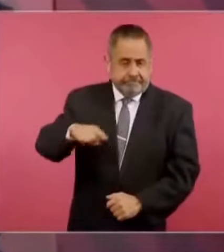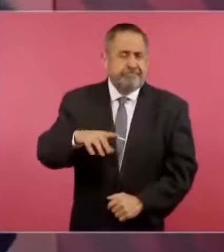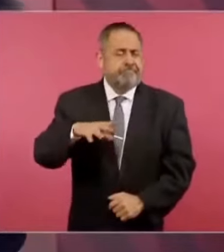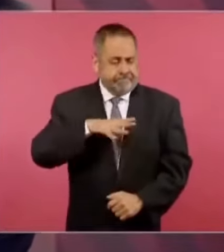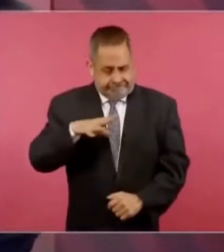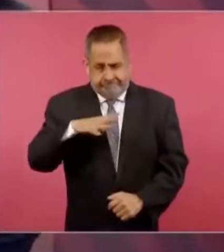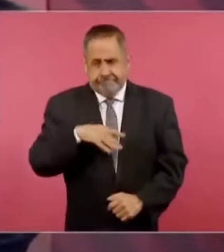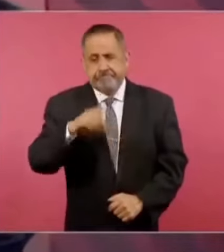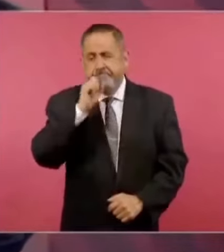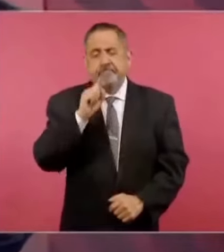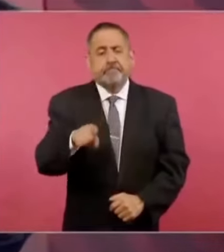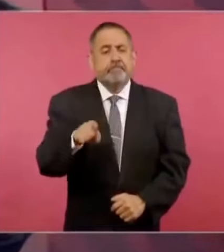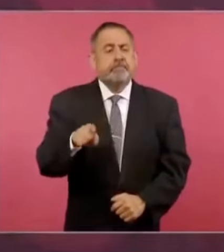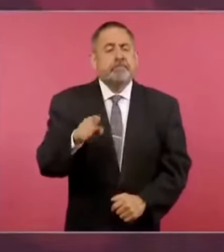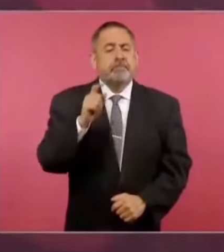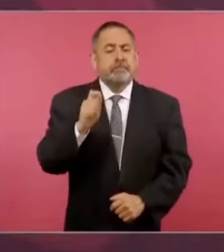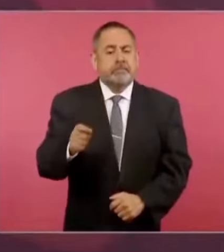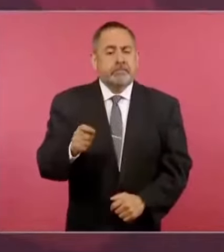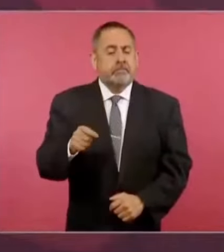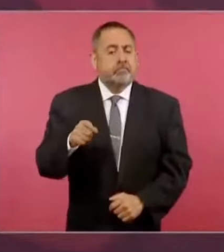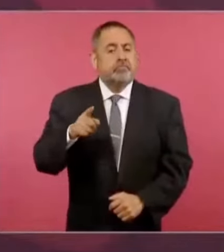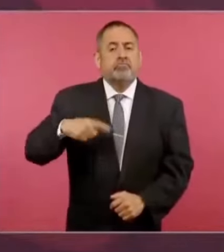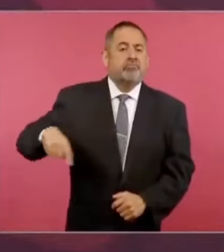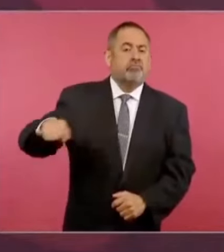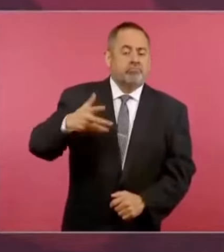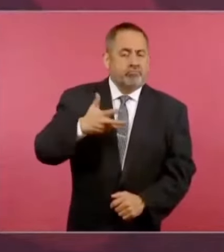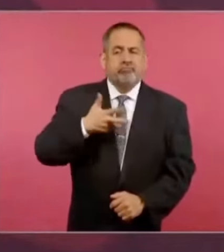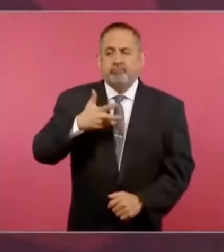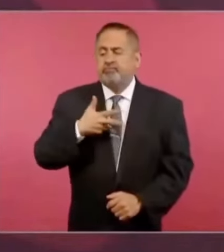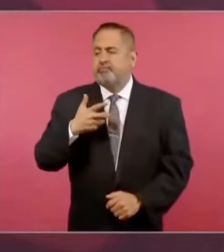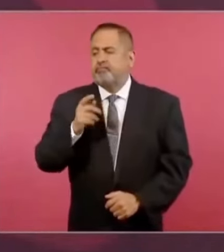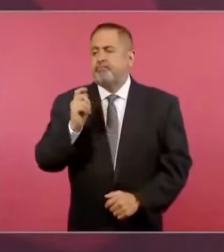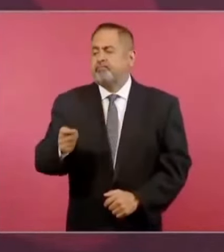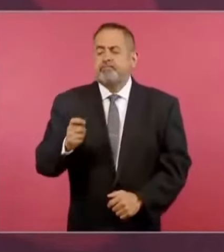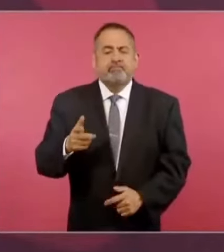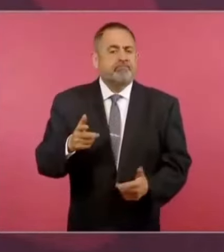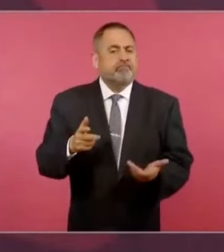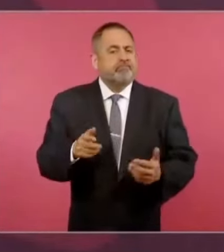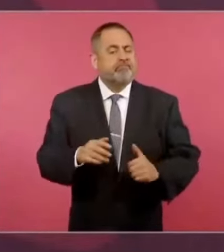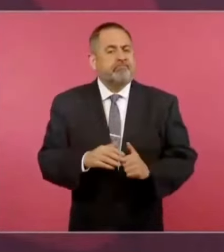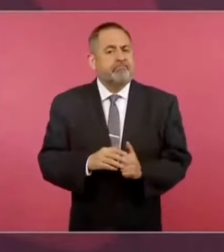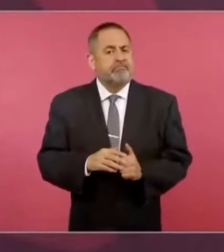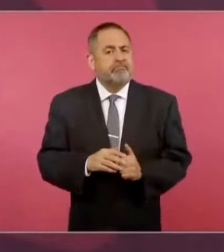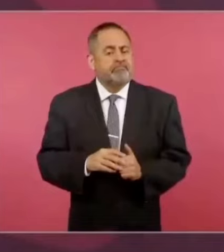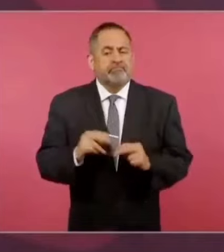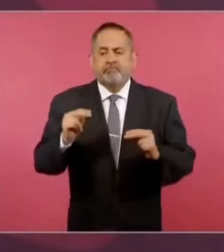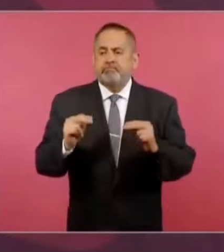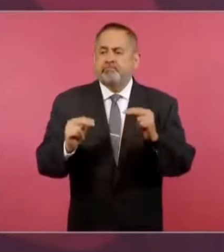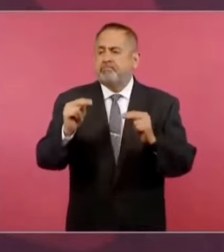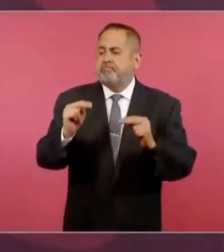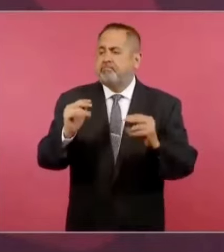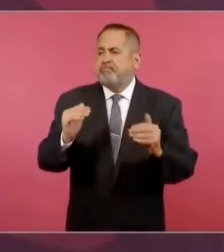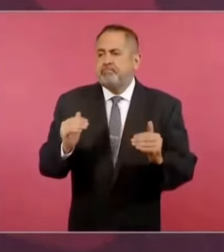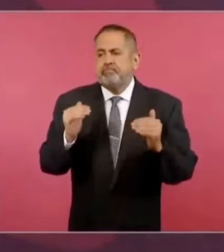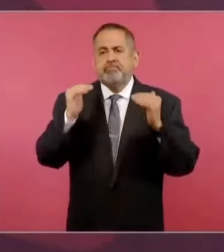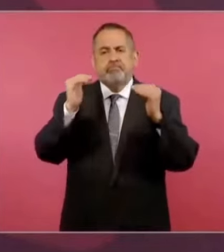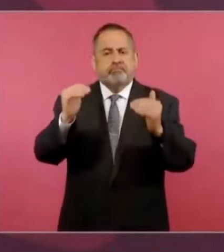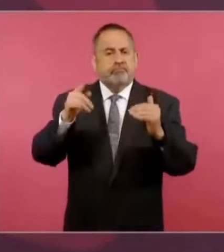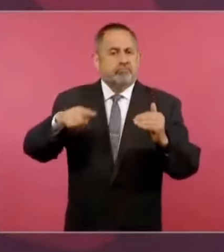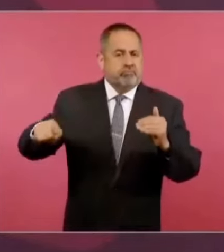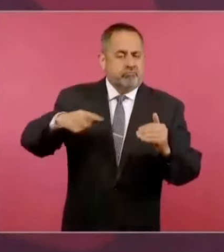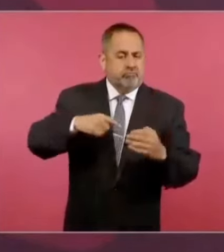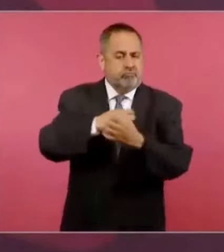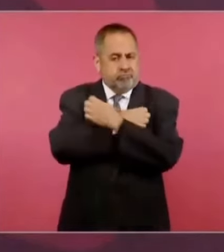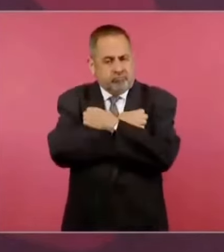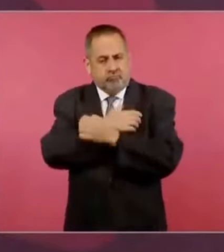ya un buen nivel de educación